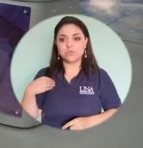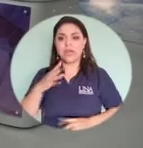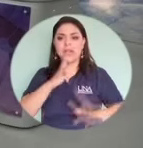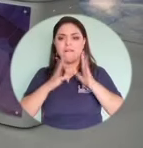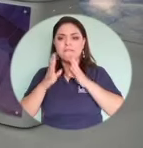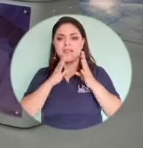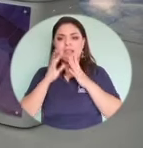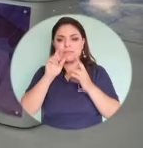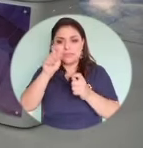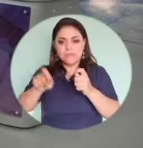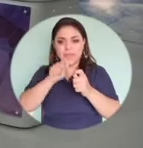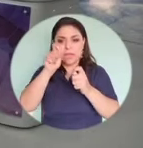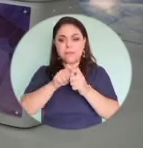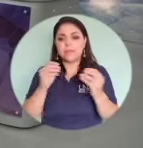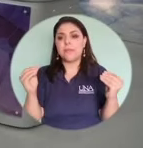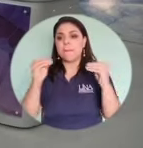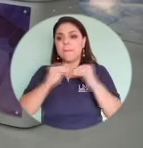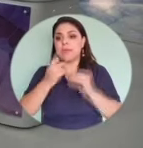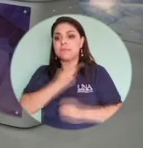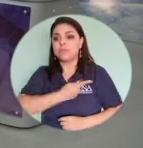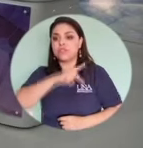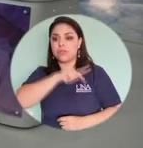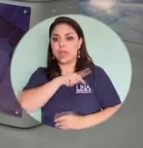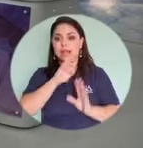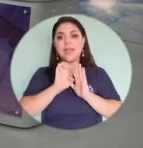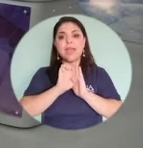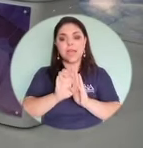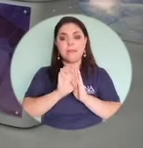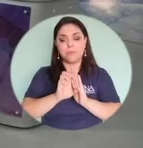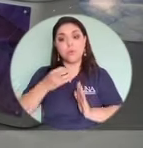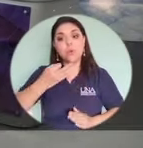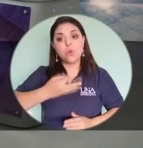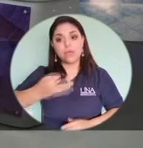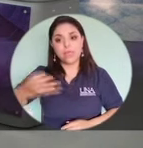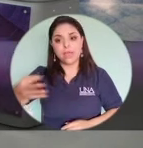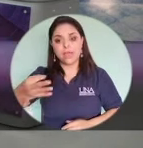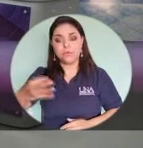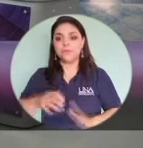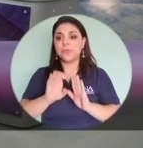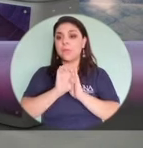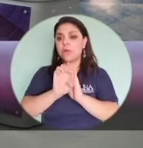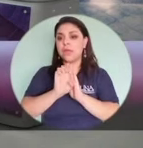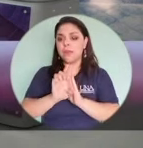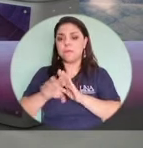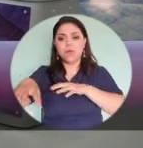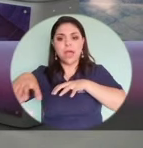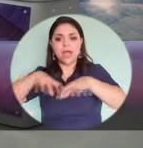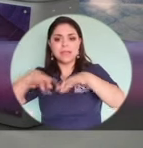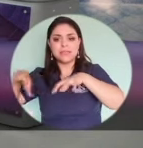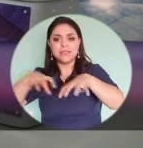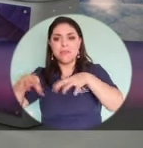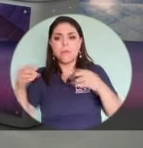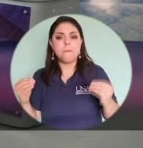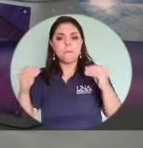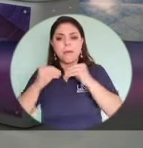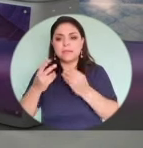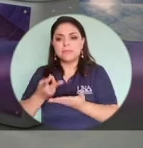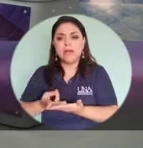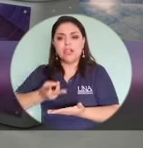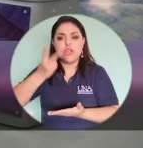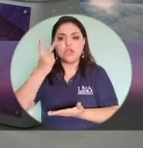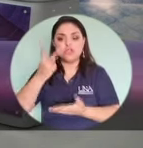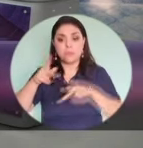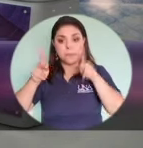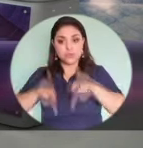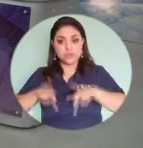personal, más del ámbito cotidiano. Y si, por ejemplo, lo vemos, hablando del activo más valioso que podríamos tener las personas, lo